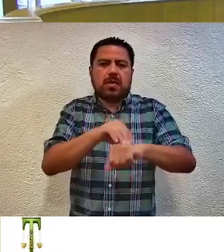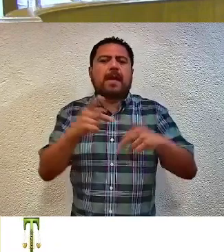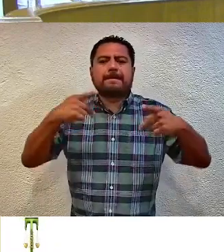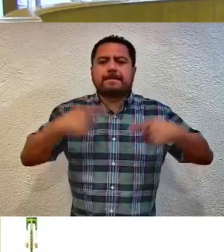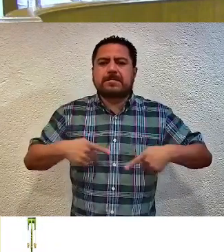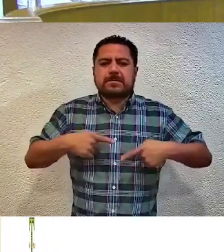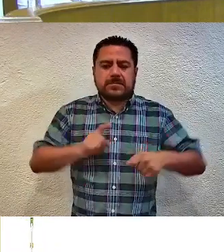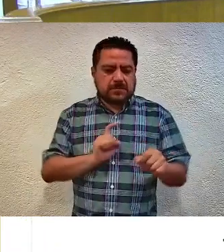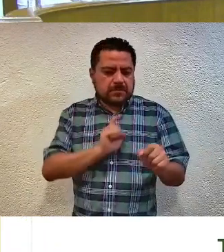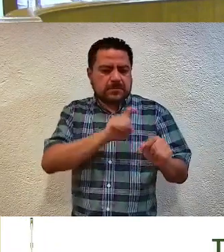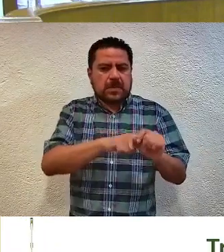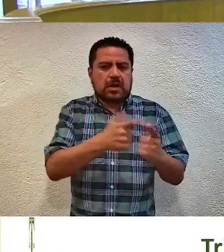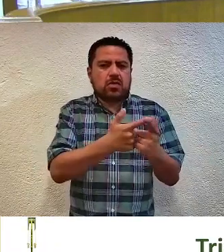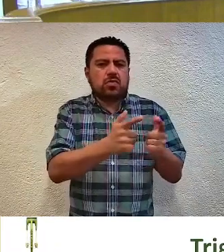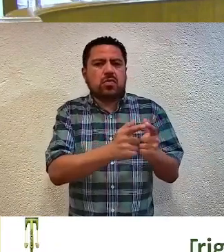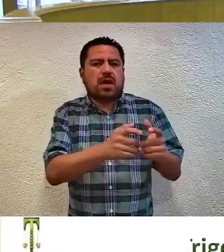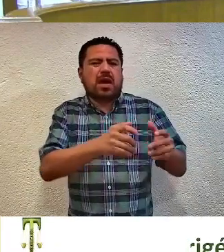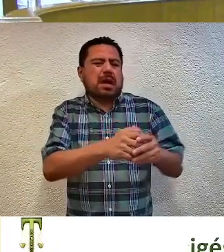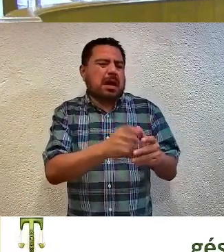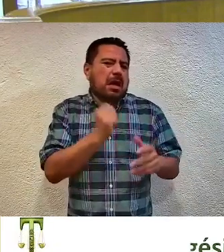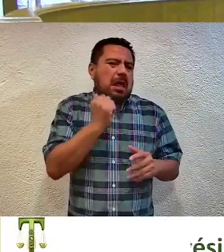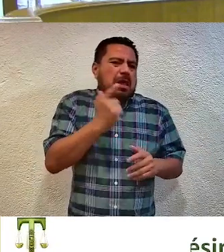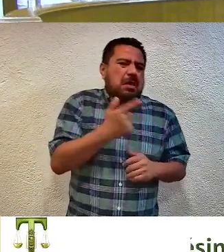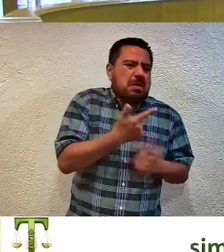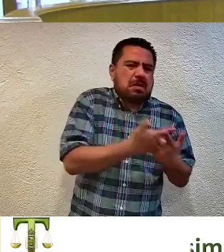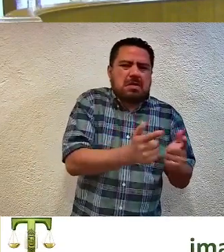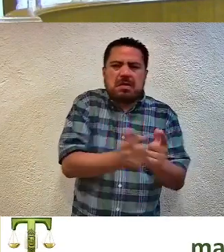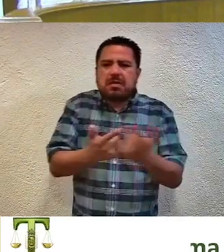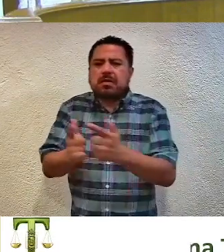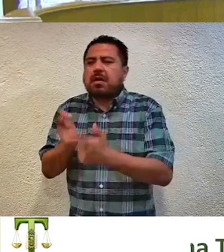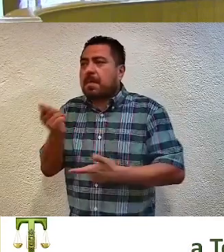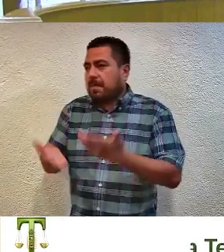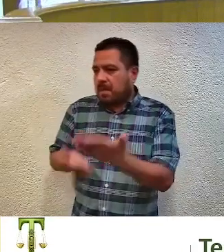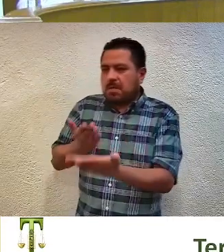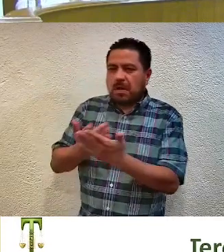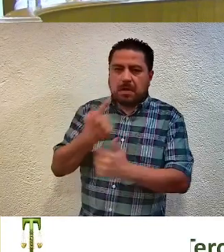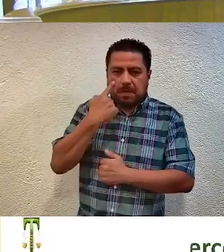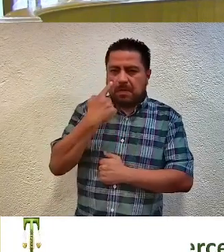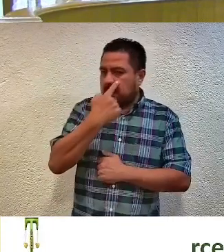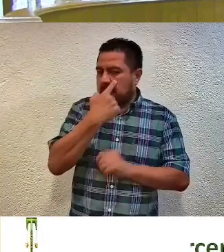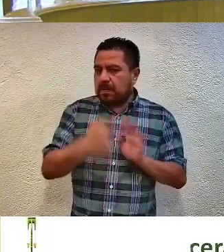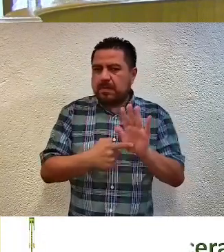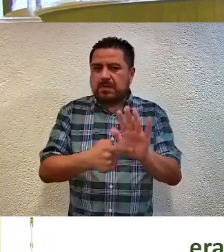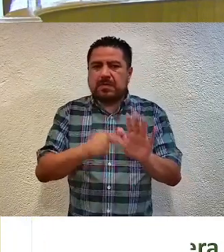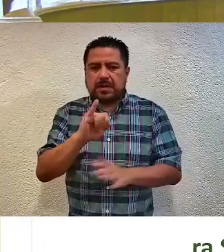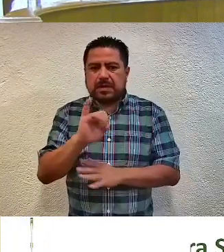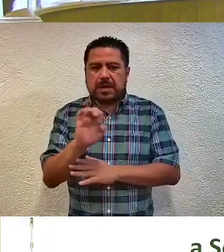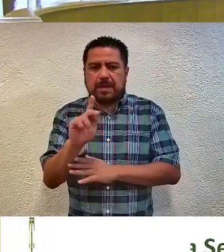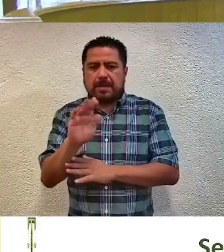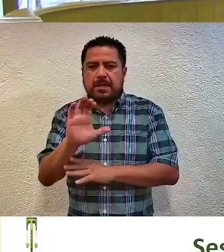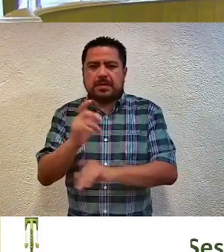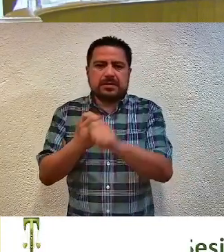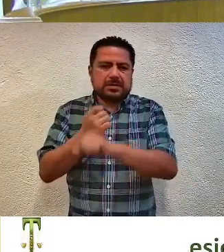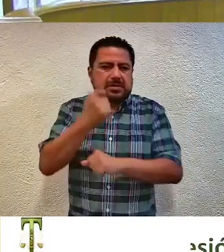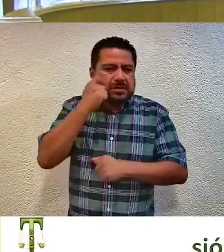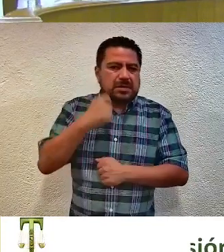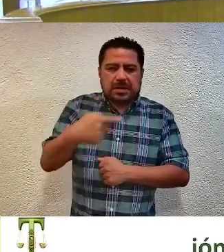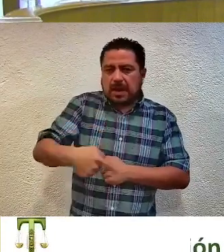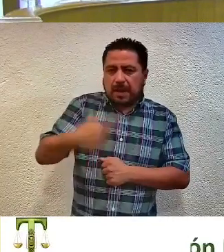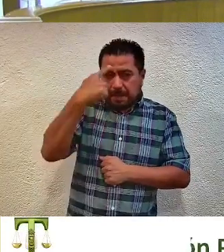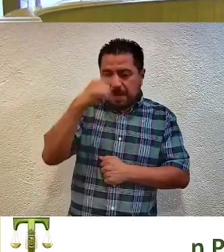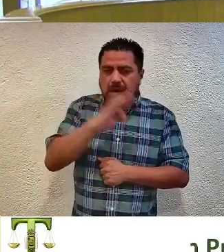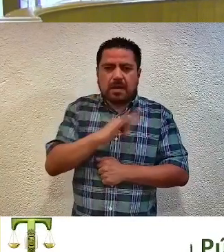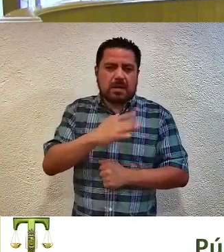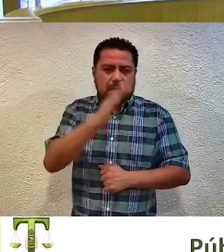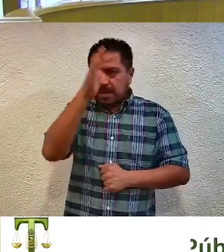pertenecientes a una acción afirmativa, por lo que se propone dar vista al Instituto Electoral y de Participación Ciudadana del Estado de Guerrero para que, de